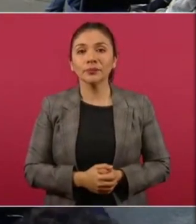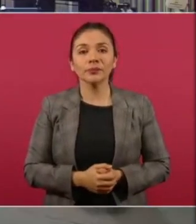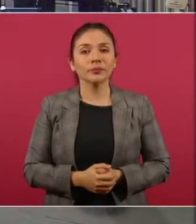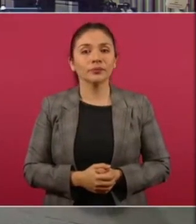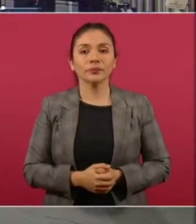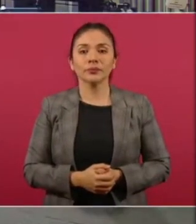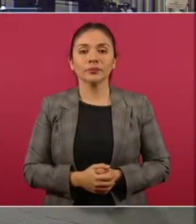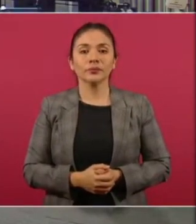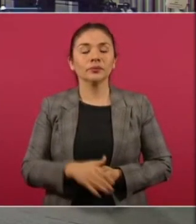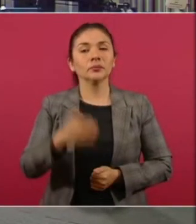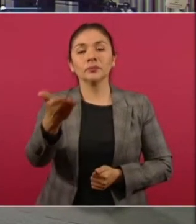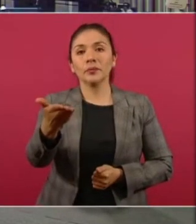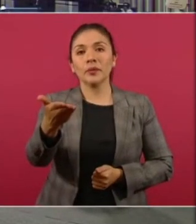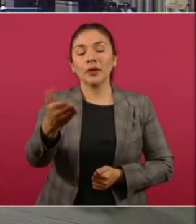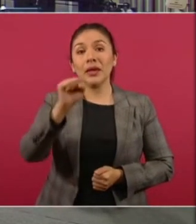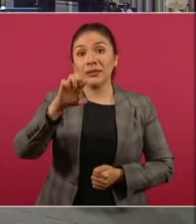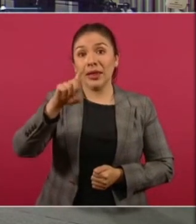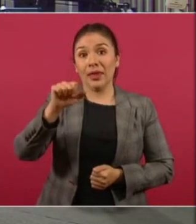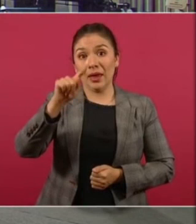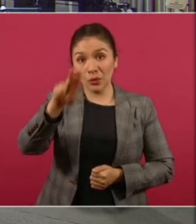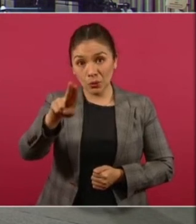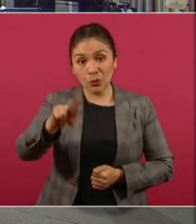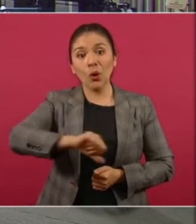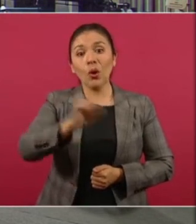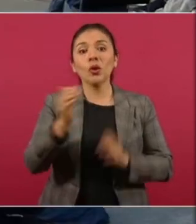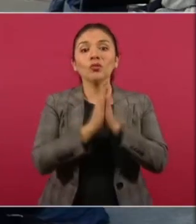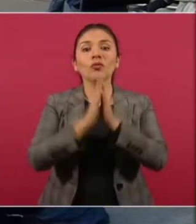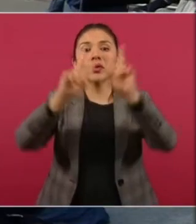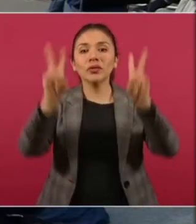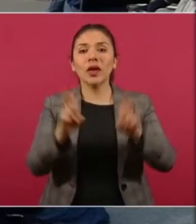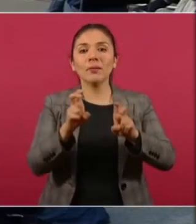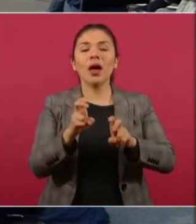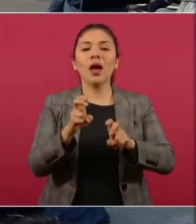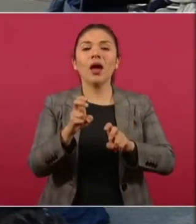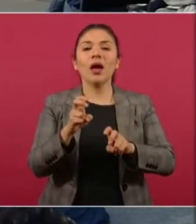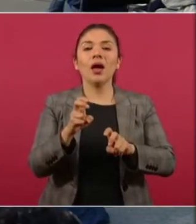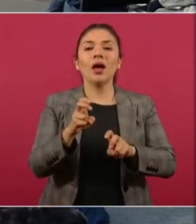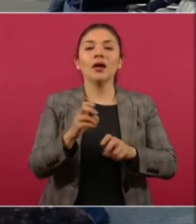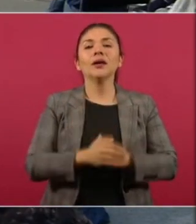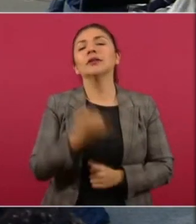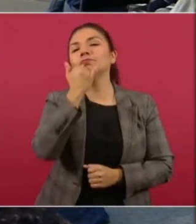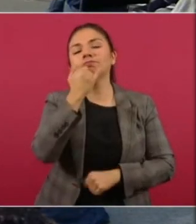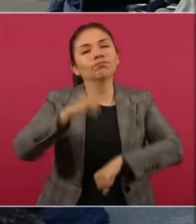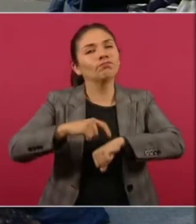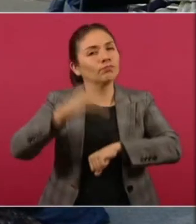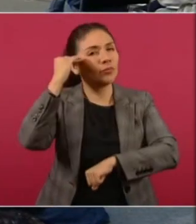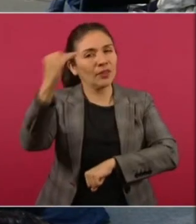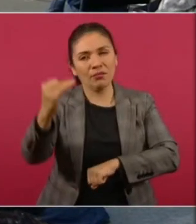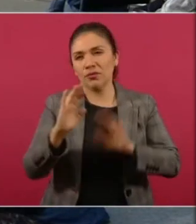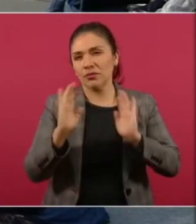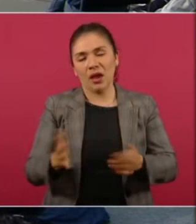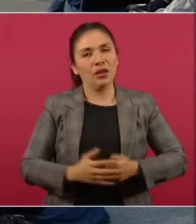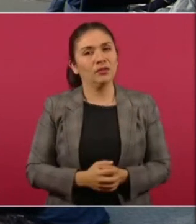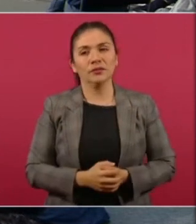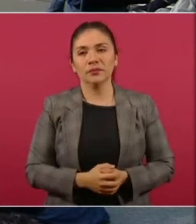no, ya. No, eso. Lo de Sedato y por favor impunidad cero. Ya nos pasamos el tiempo. Pero Sedato sí puede...